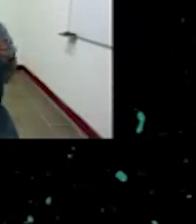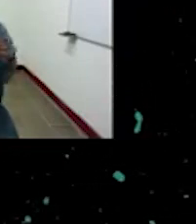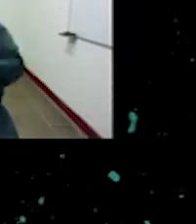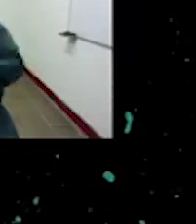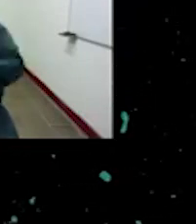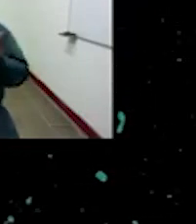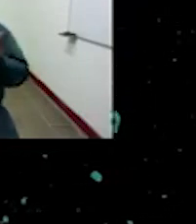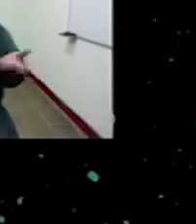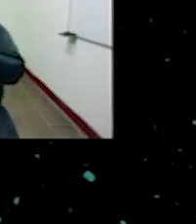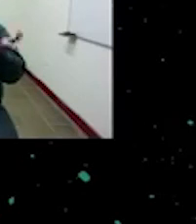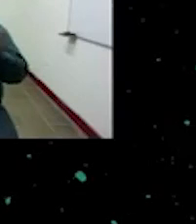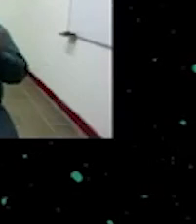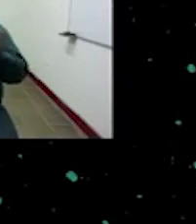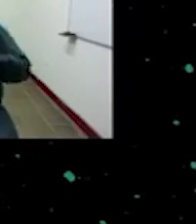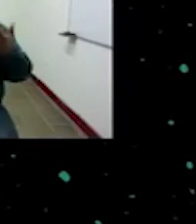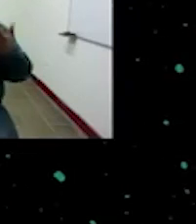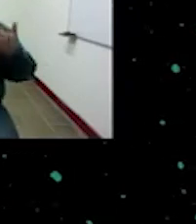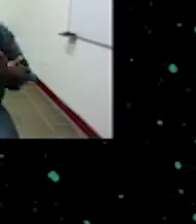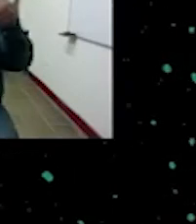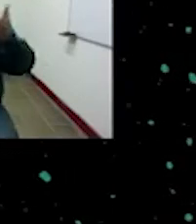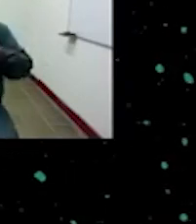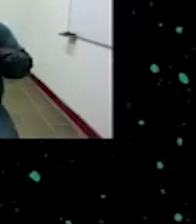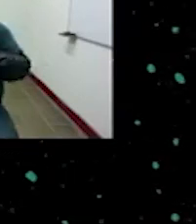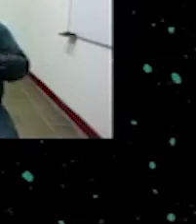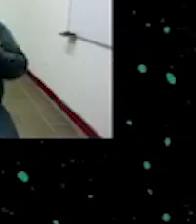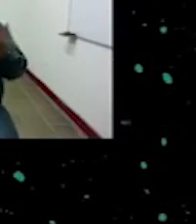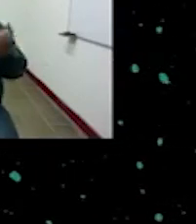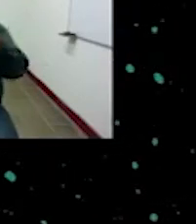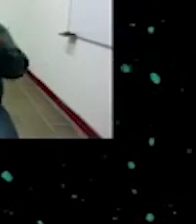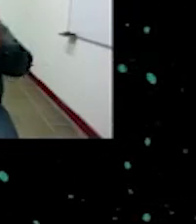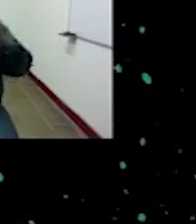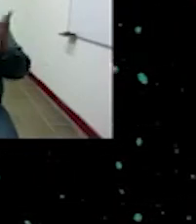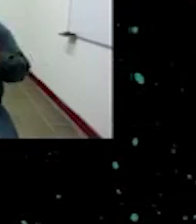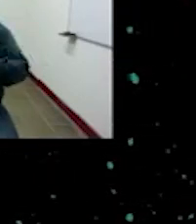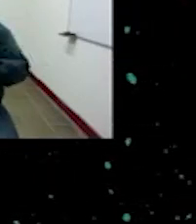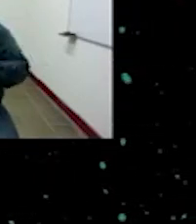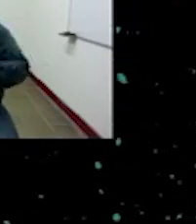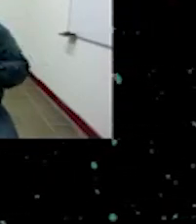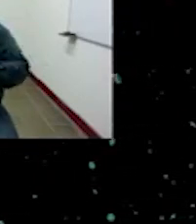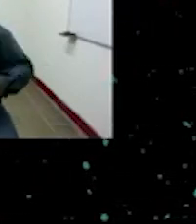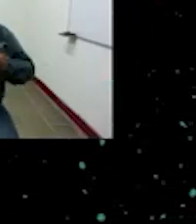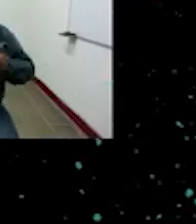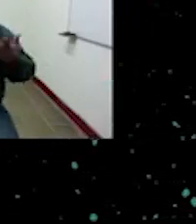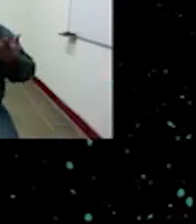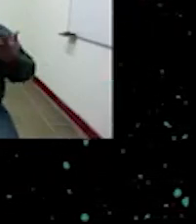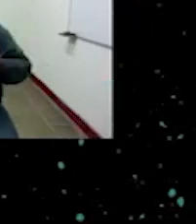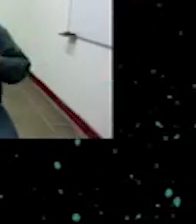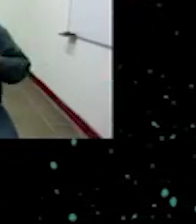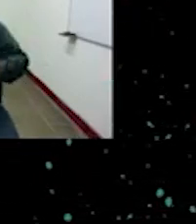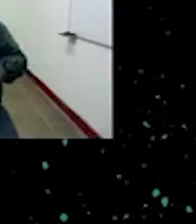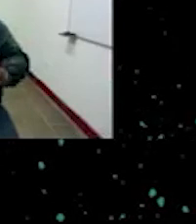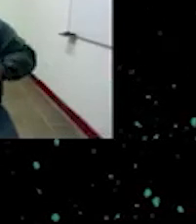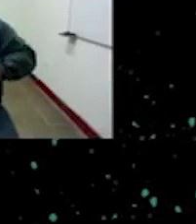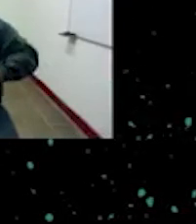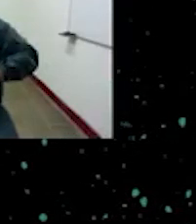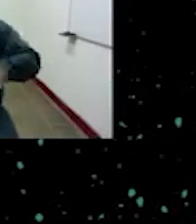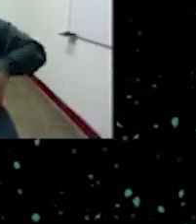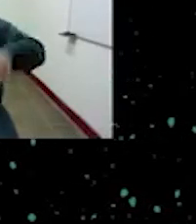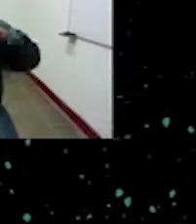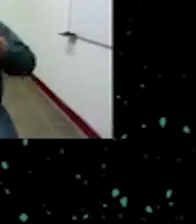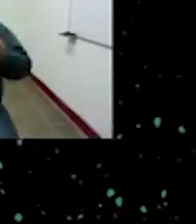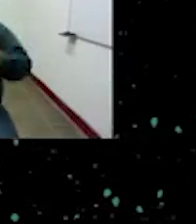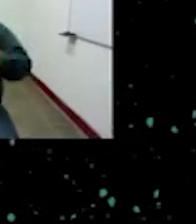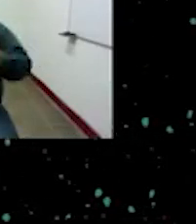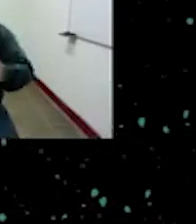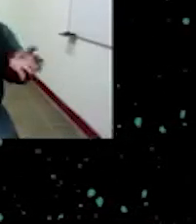mirar. Creo que se quedan preguntas de alguna manera que tal vez no tengan respuesta en este momento, ¿no?